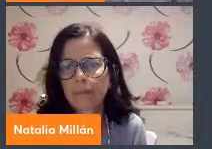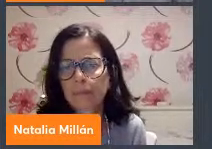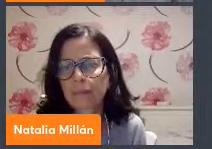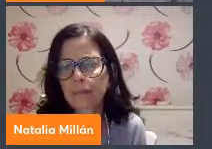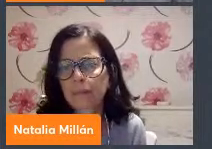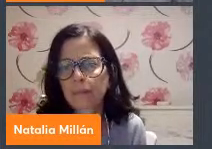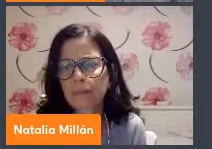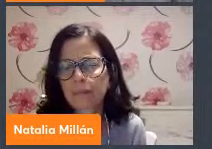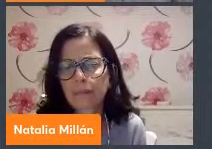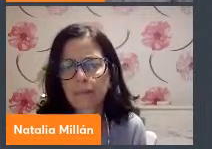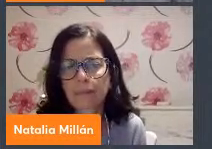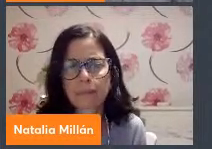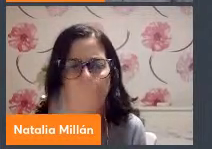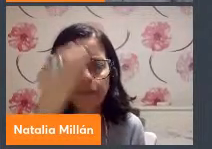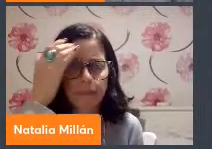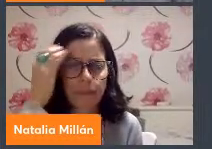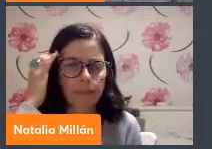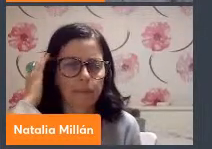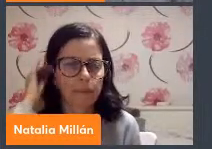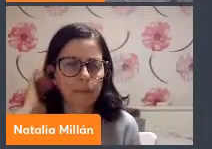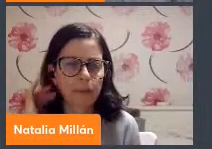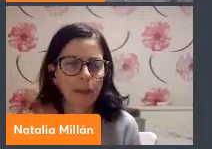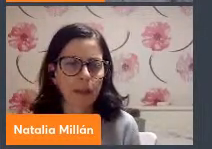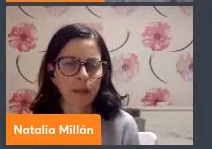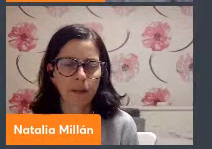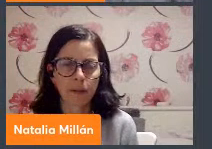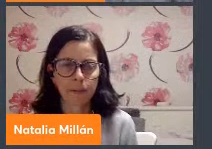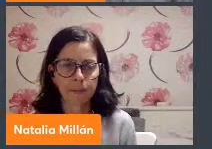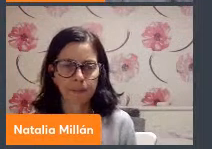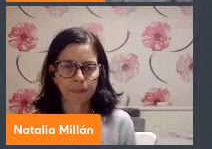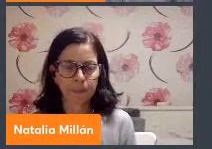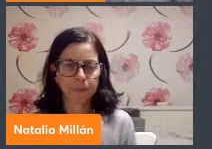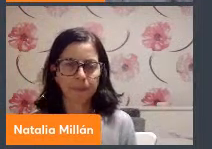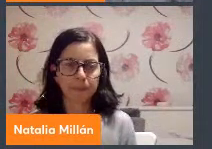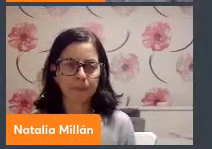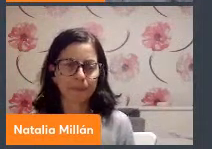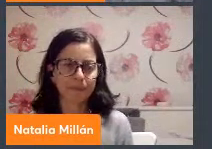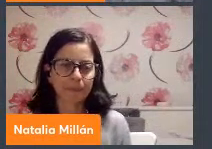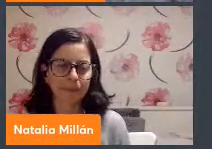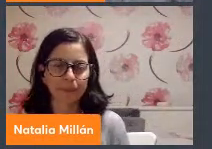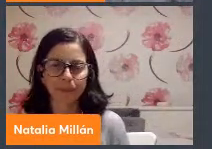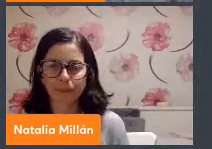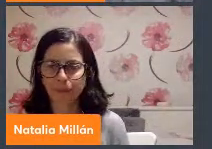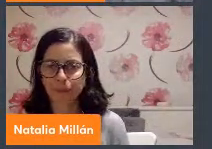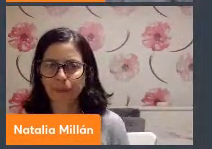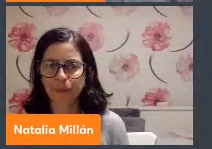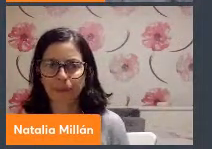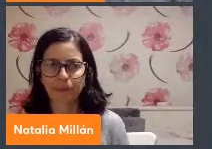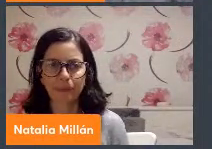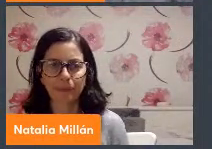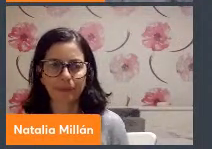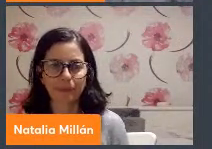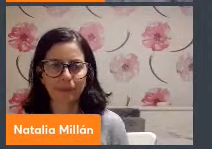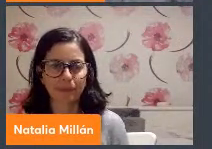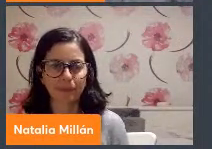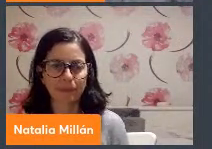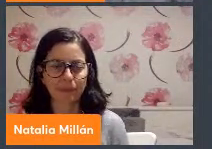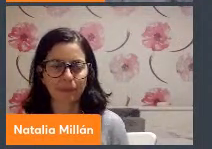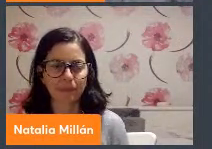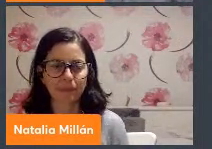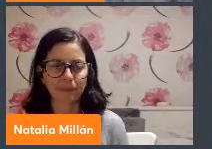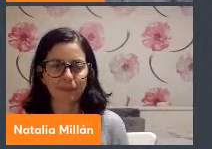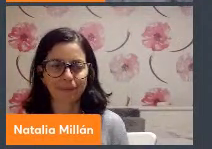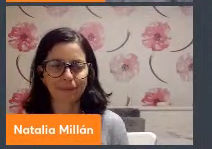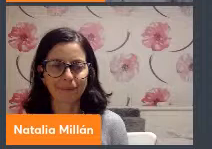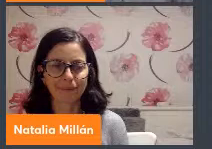metas y donde ha faltado una visión conjunta de los ODS para poder avanzar necesitamos trabajar en conjunto y allí es donde la academia